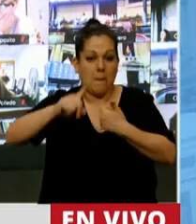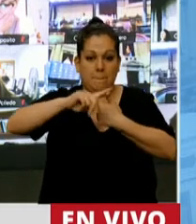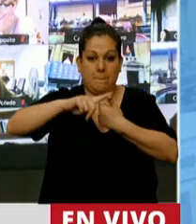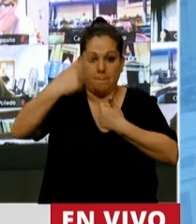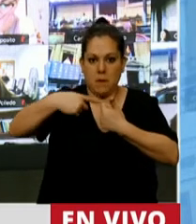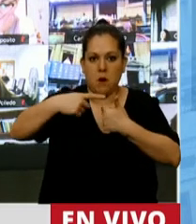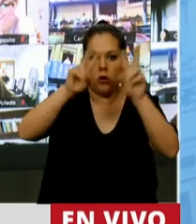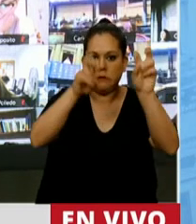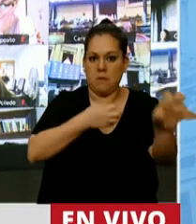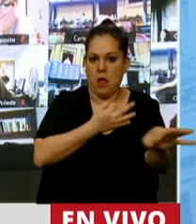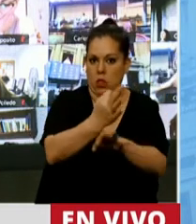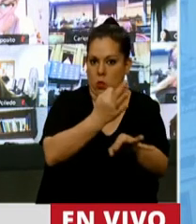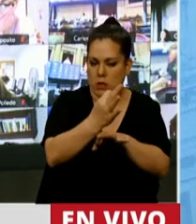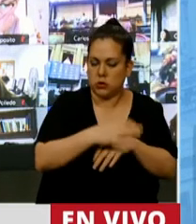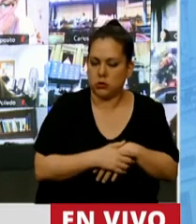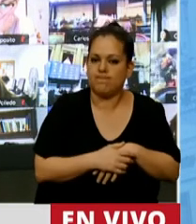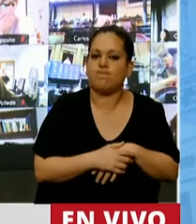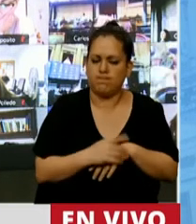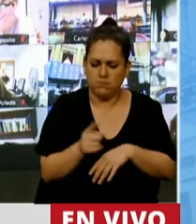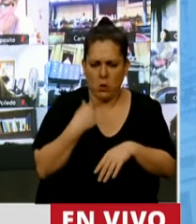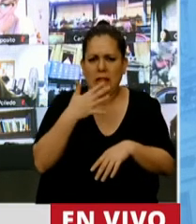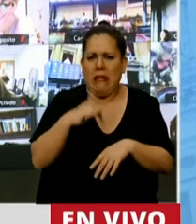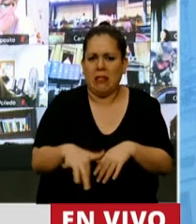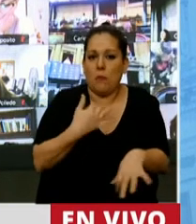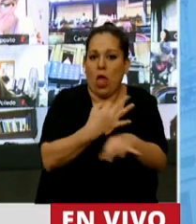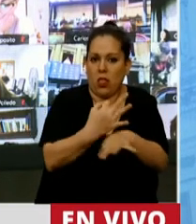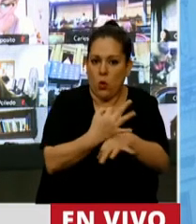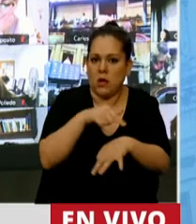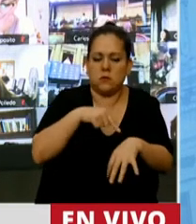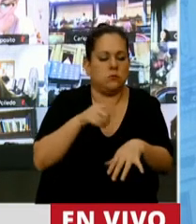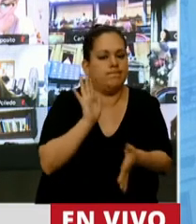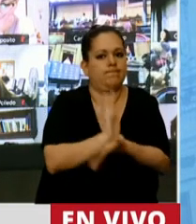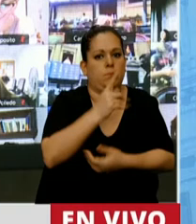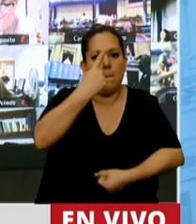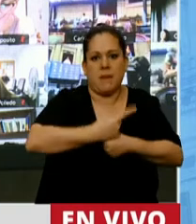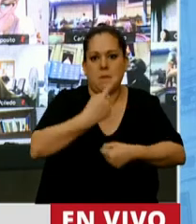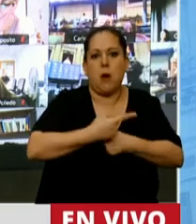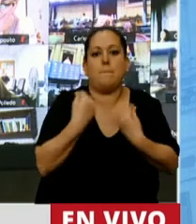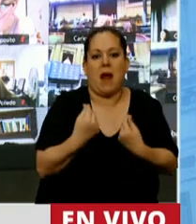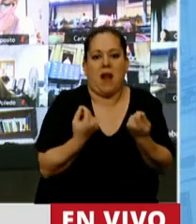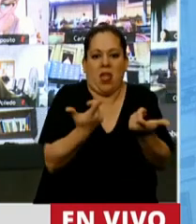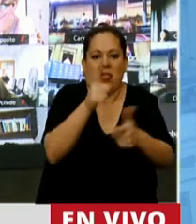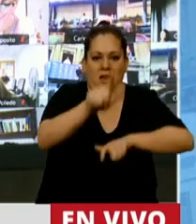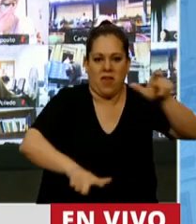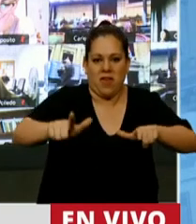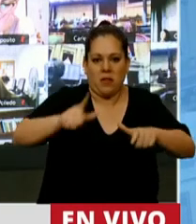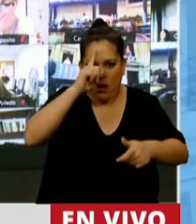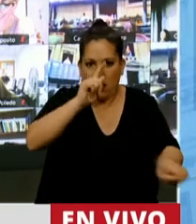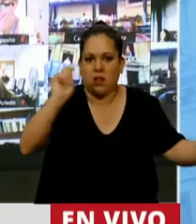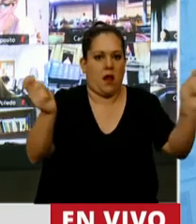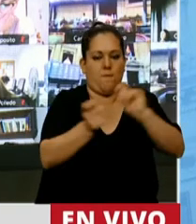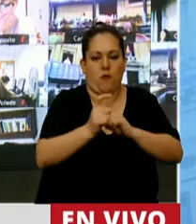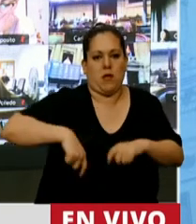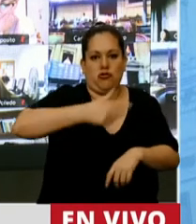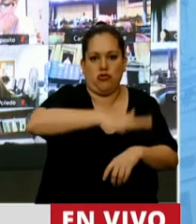tiene que ver con la educación, Presidente. Nosotros entendemos que la educación es la herramienta de transformación social que tienen los pueblos. Y